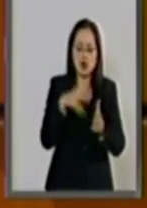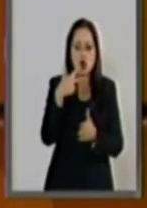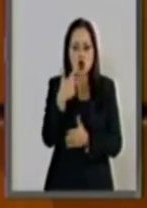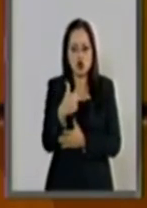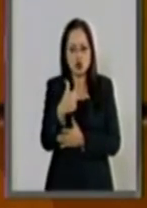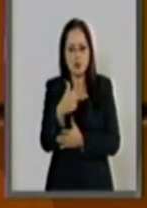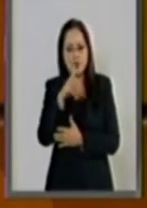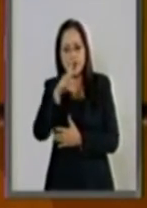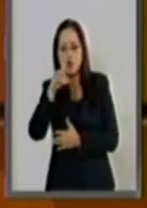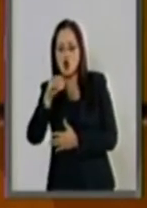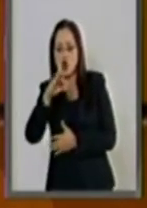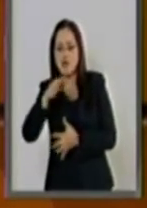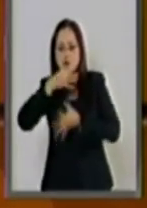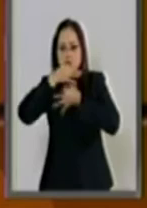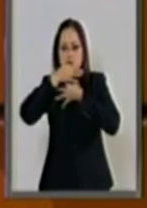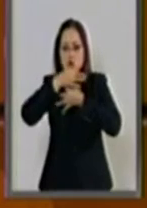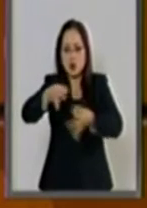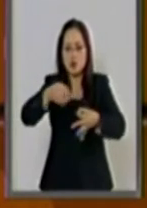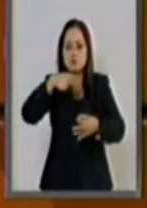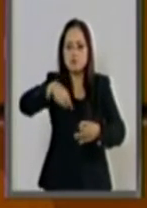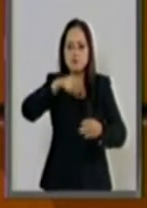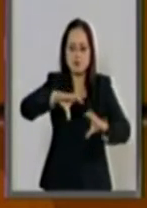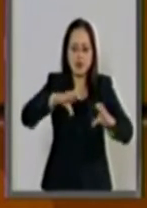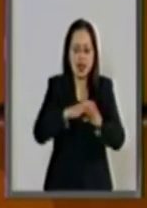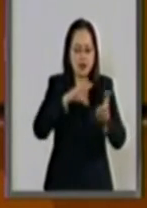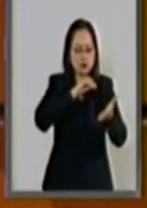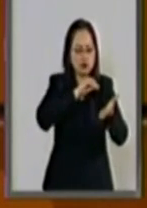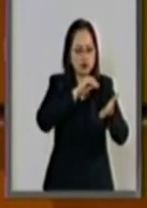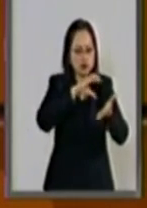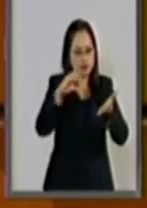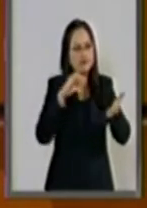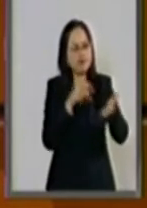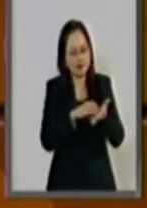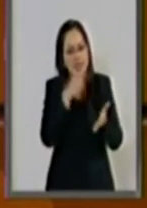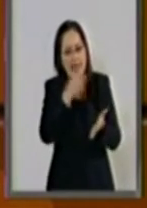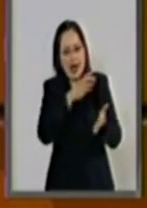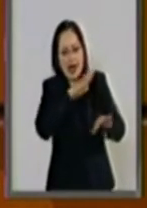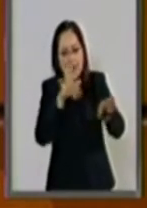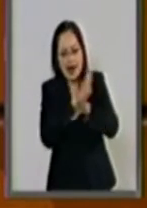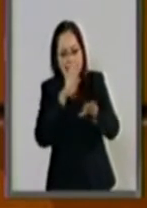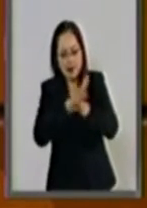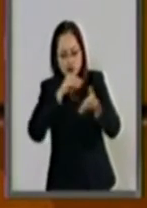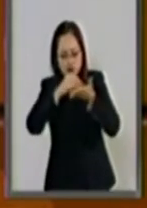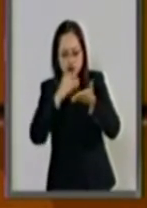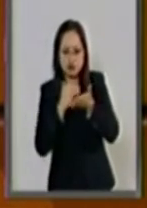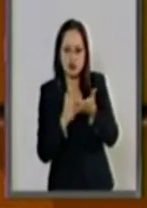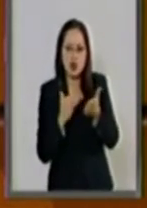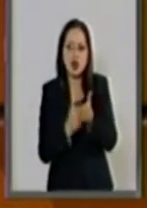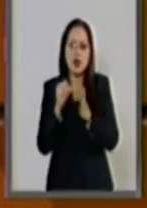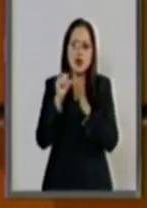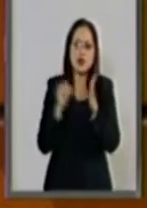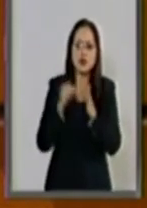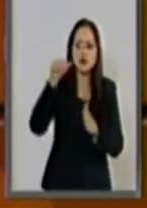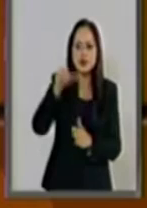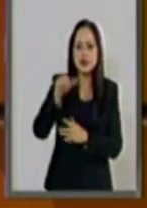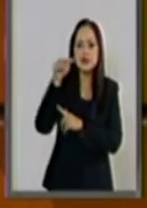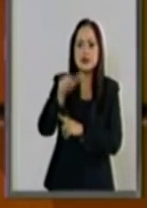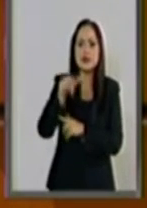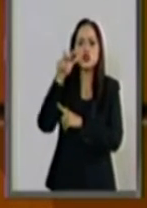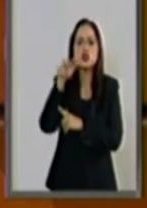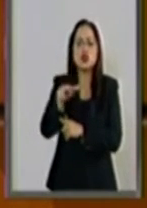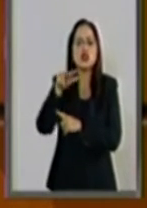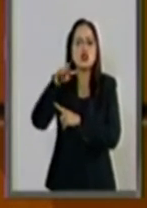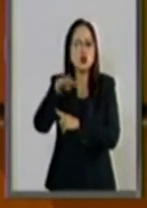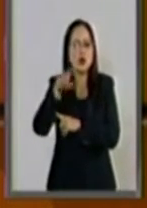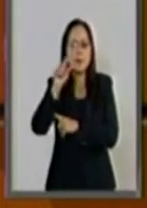de la Federación la reforma, que reformó, valga la redundancia, los Artículos 16, 17, 18,